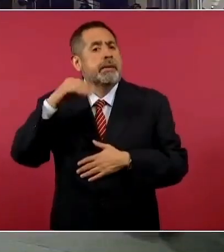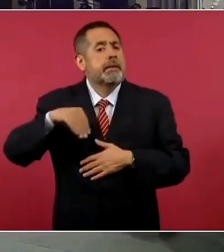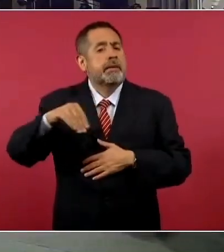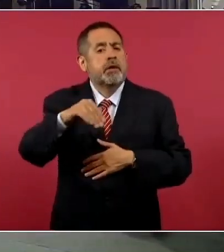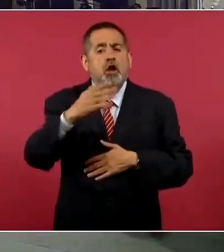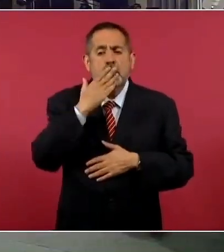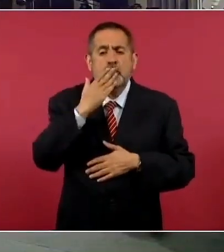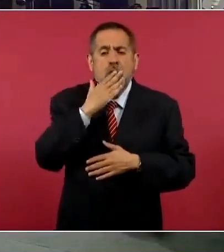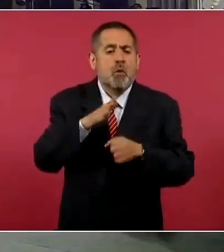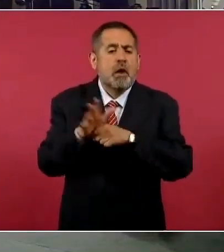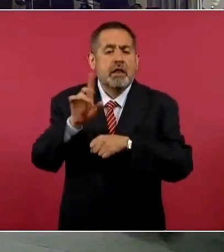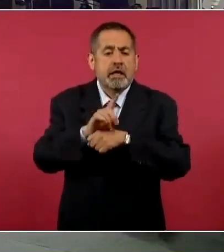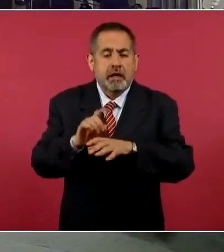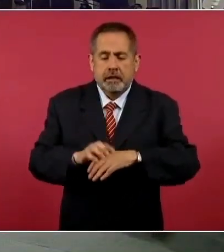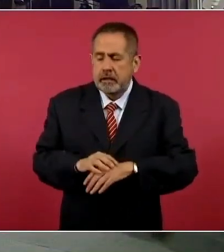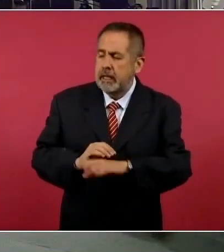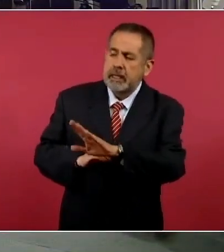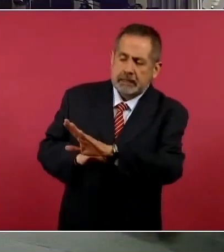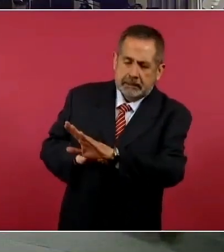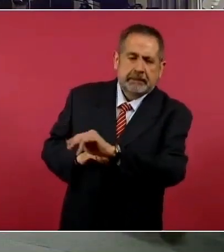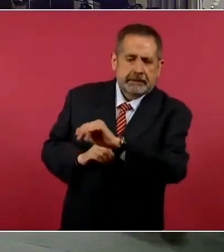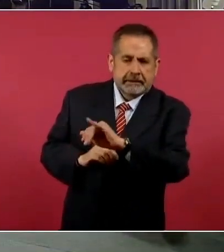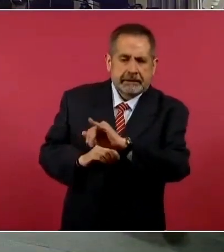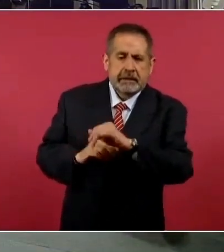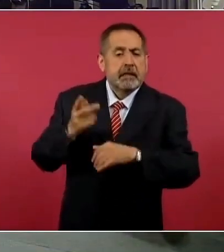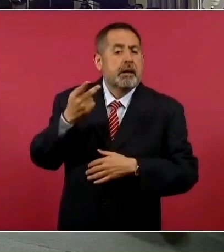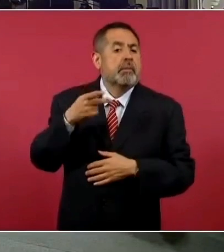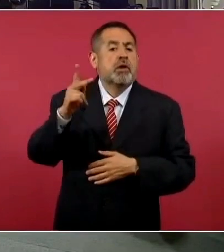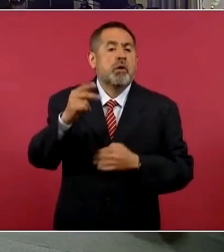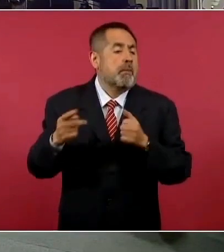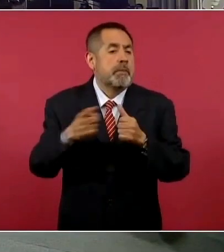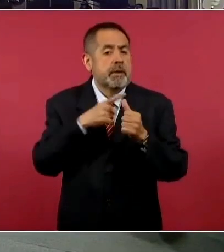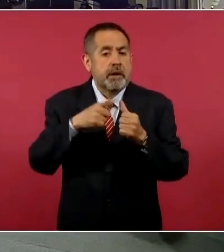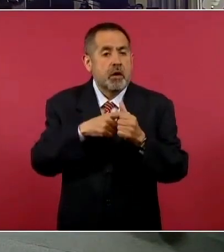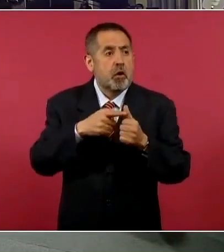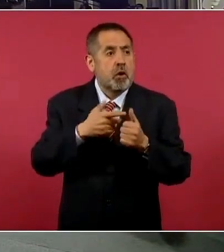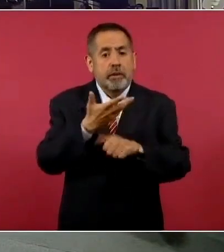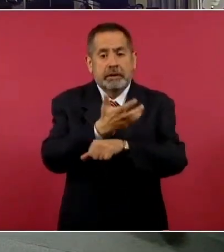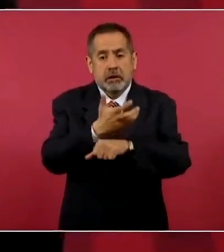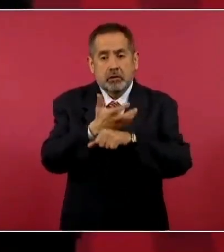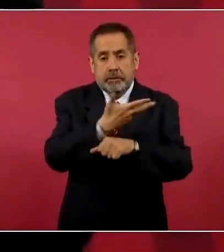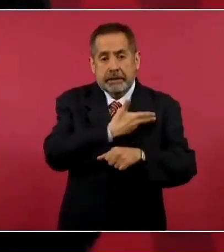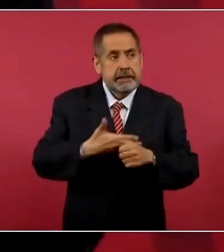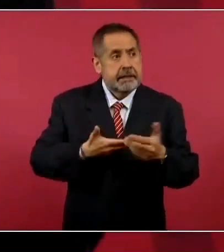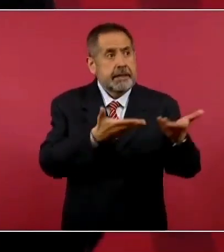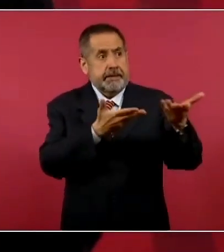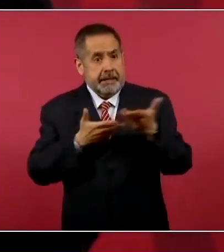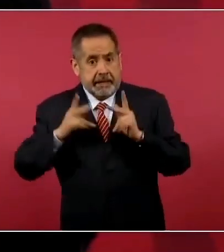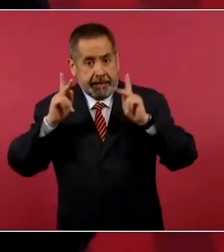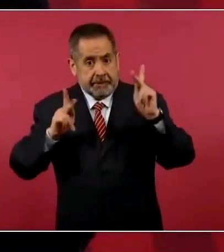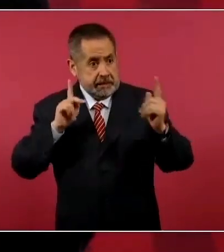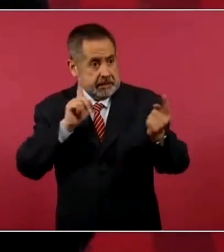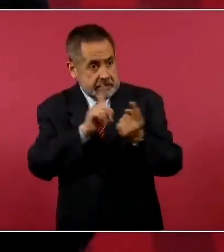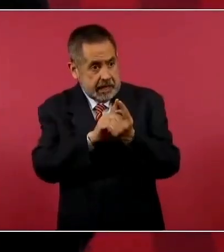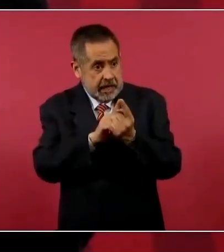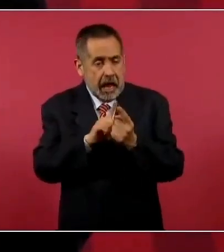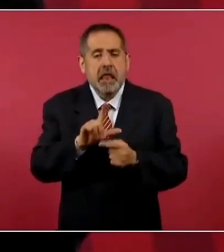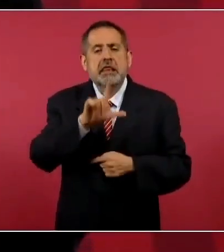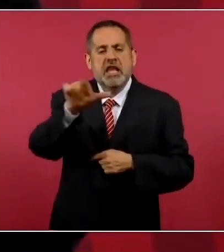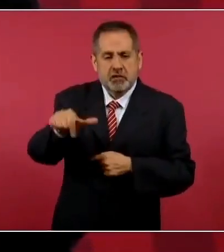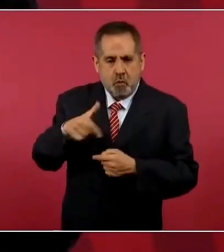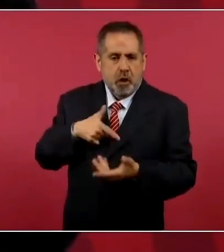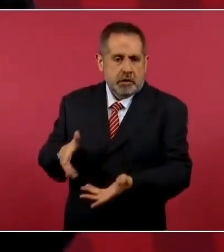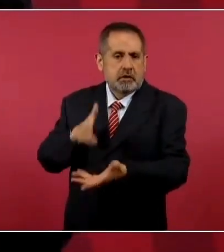Sí, pero va a ser después de la visita del presidente Biden, voy a ir a